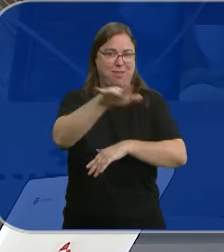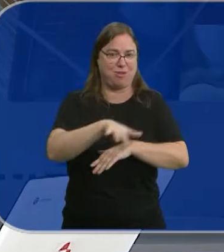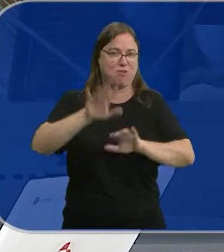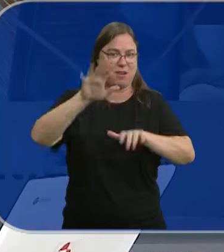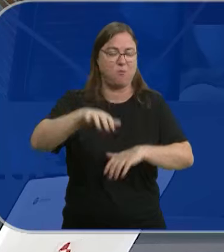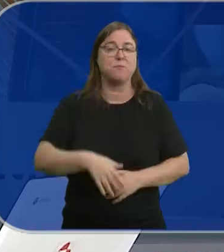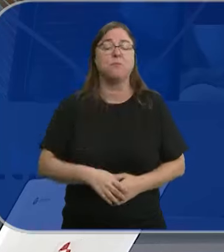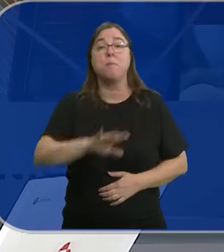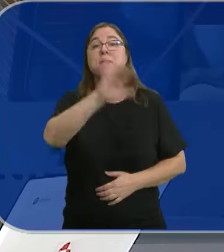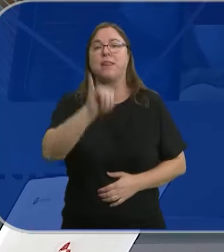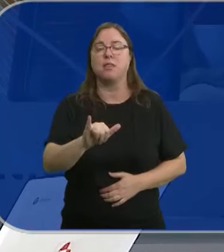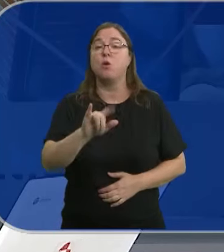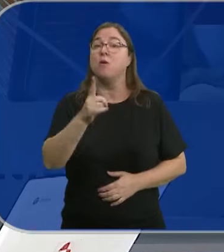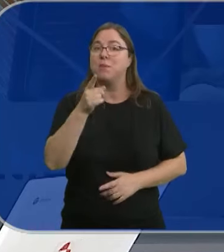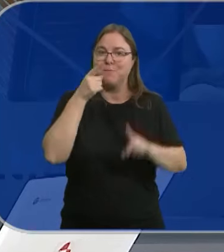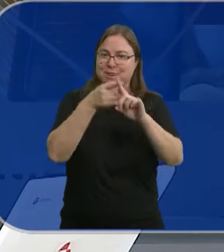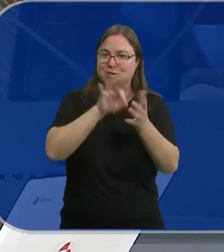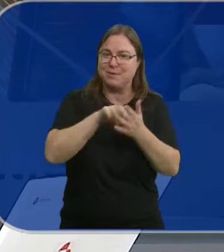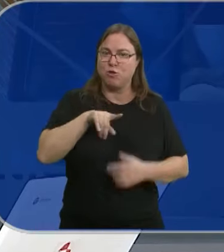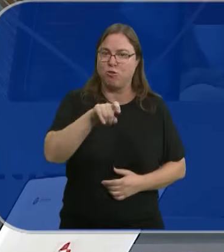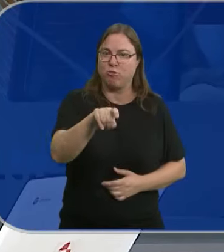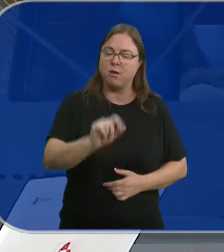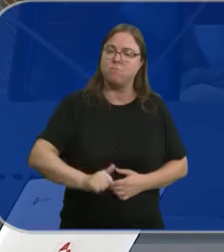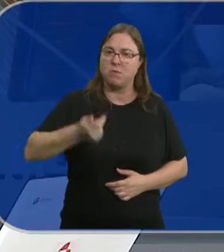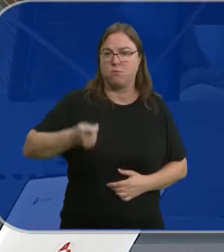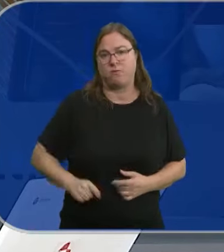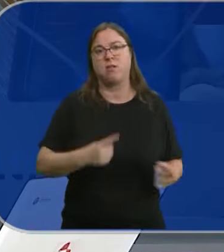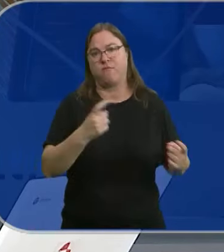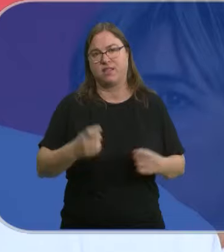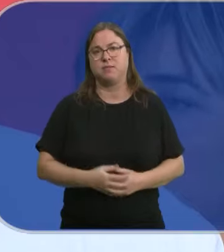primer objetivo, el servicio de oncología que necesita más profesionales.